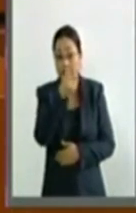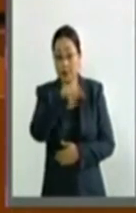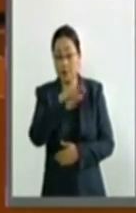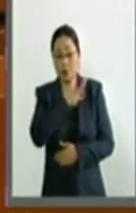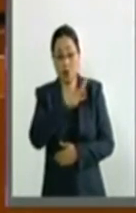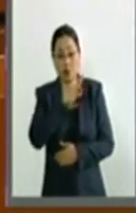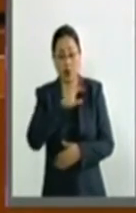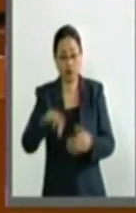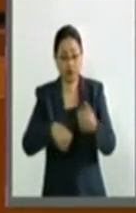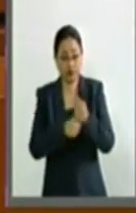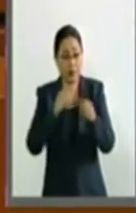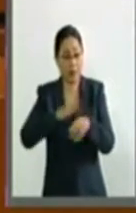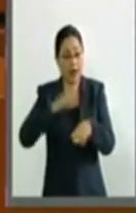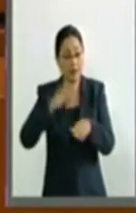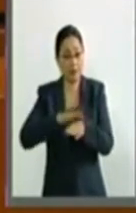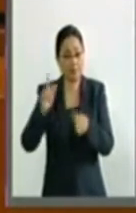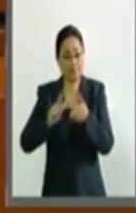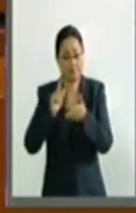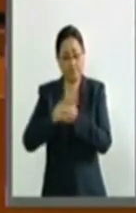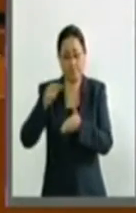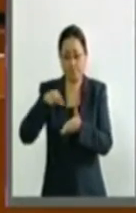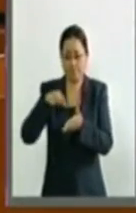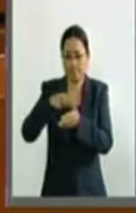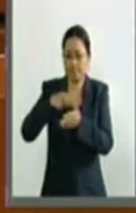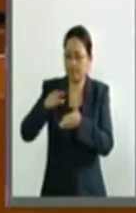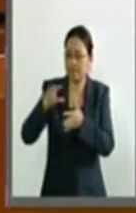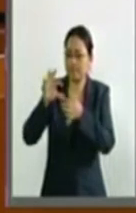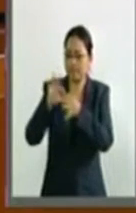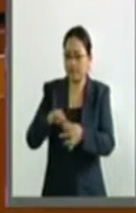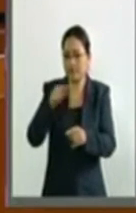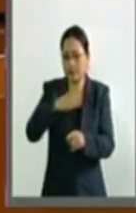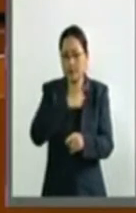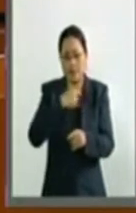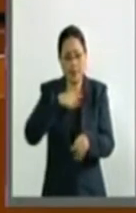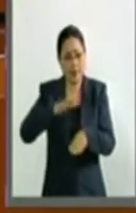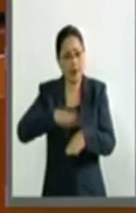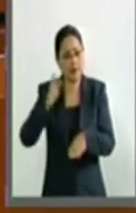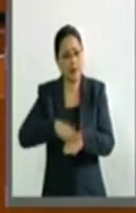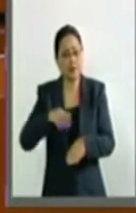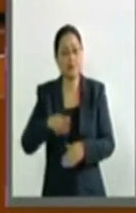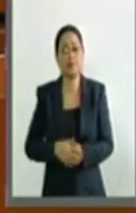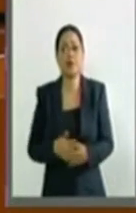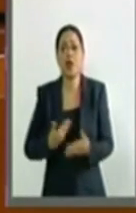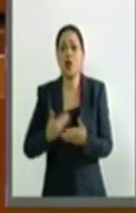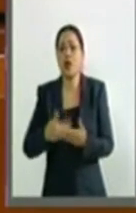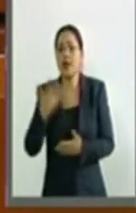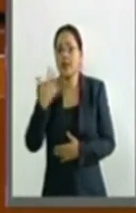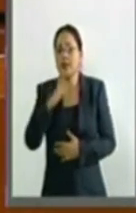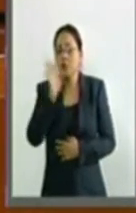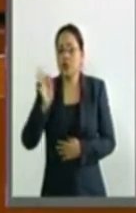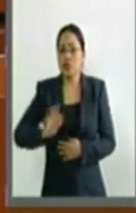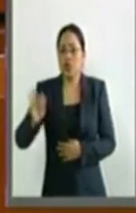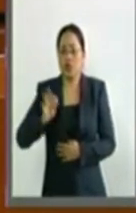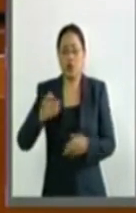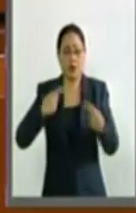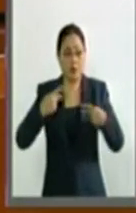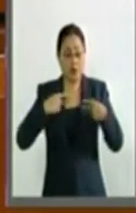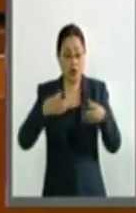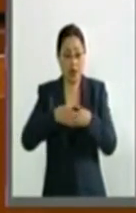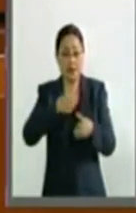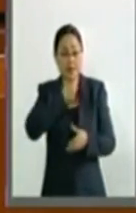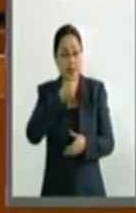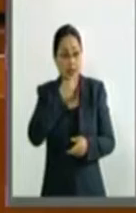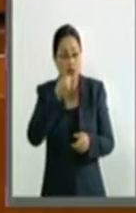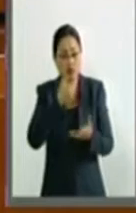fortalecer sus políticas públicas. Vemos que el 10% de la población de adultos mayores está en esta situación,